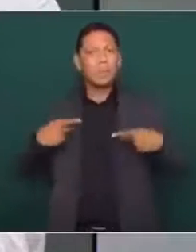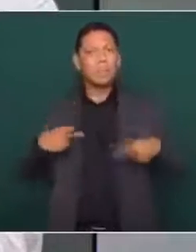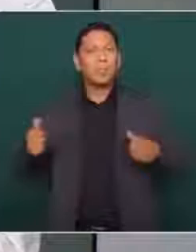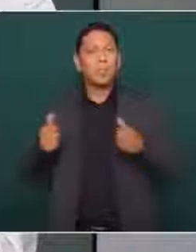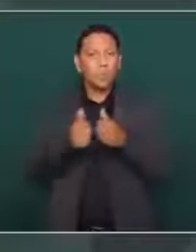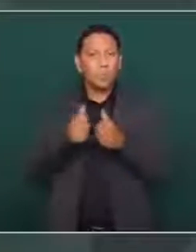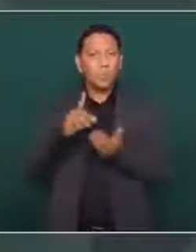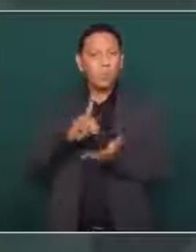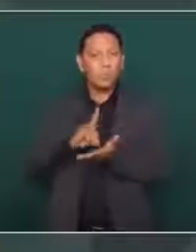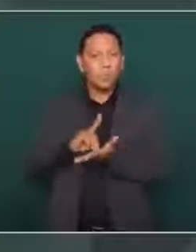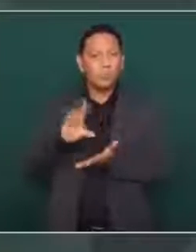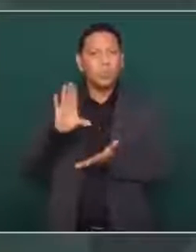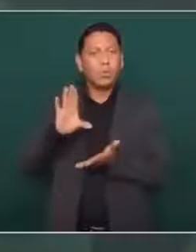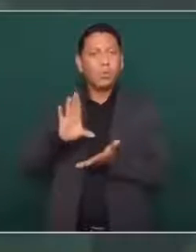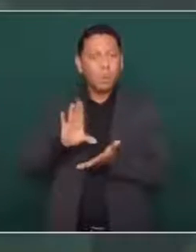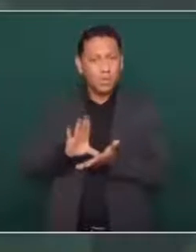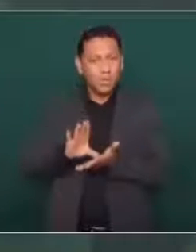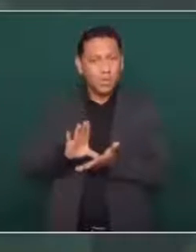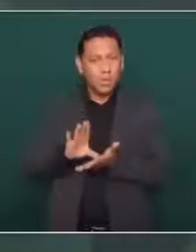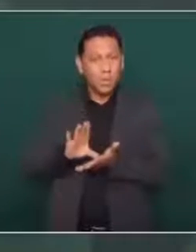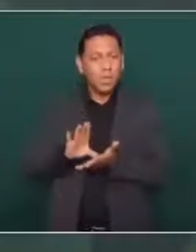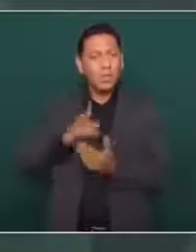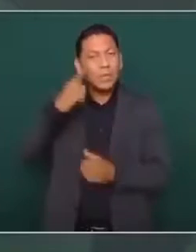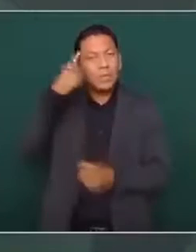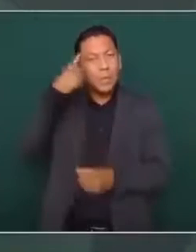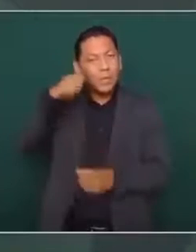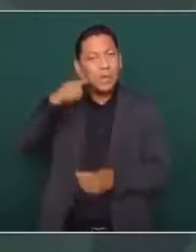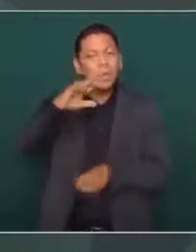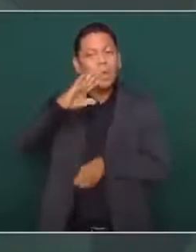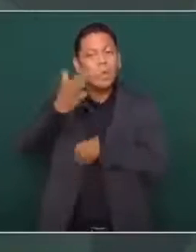discapacidad sea universal, sea para todos.